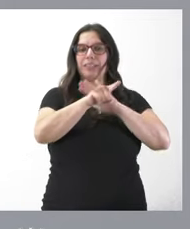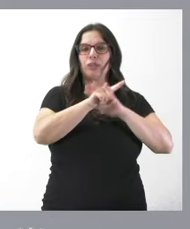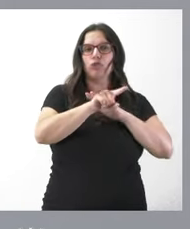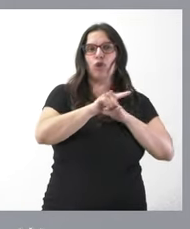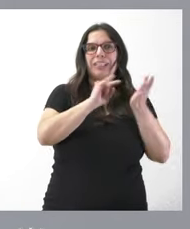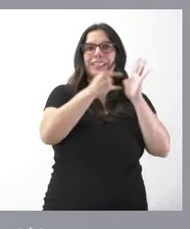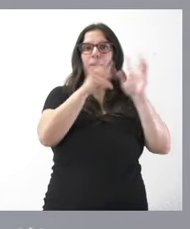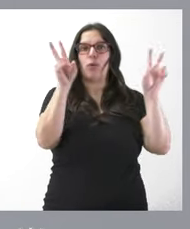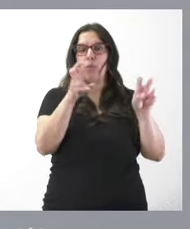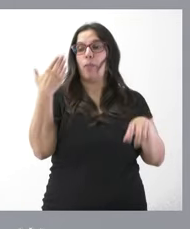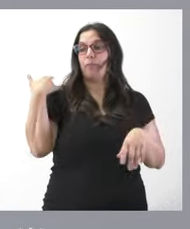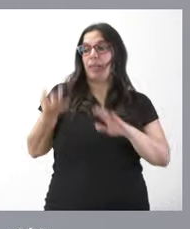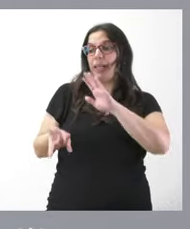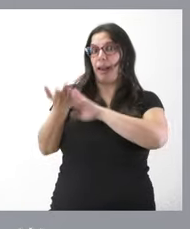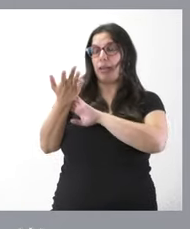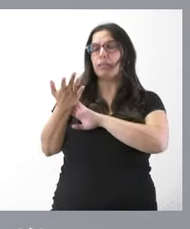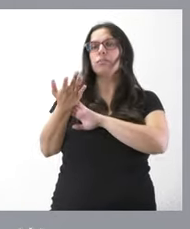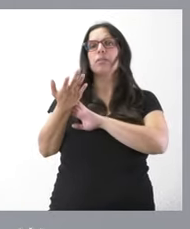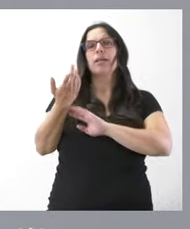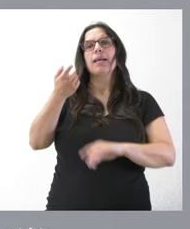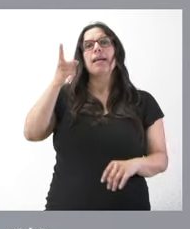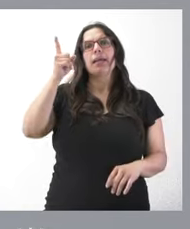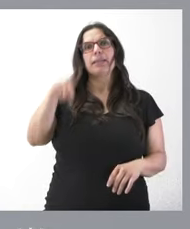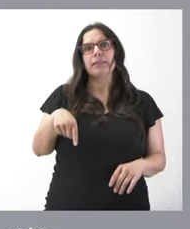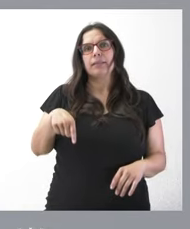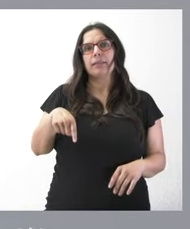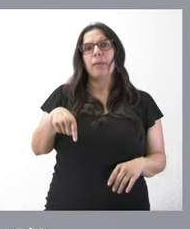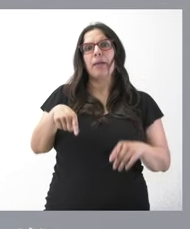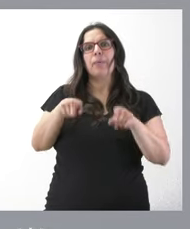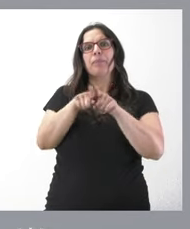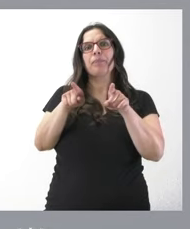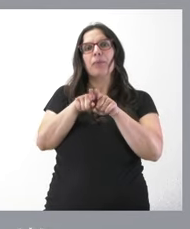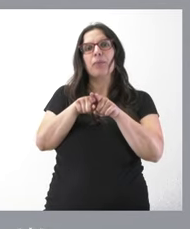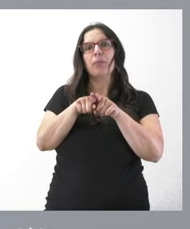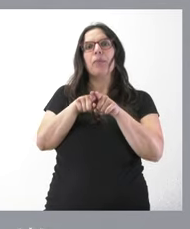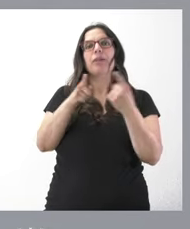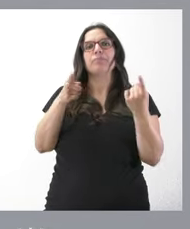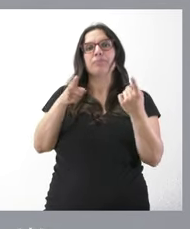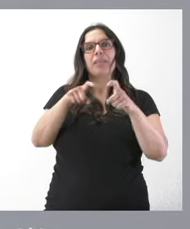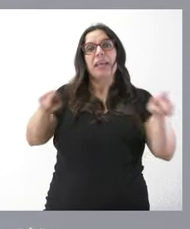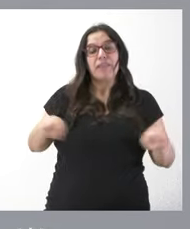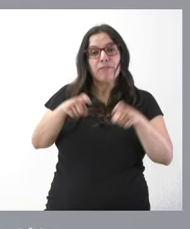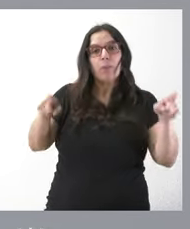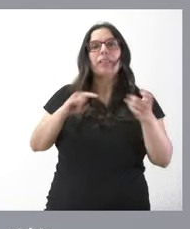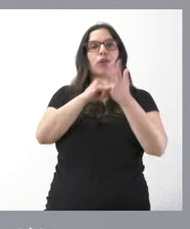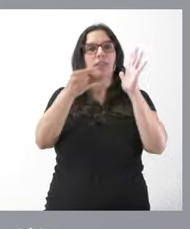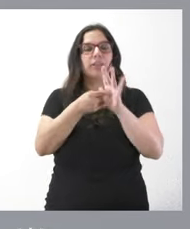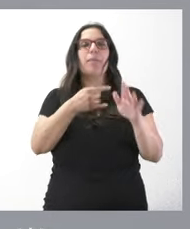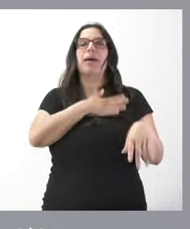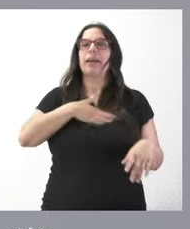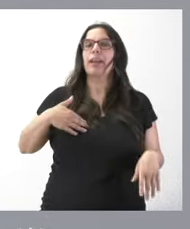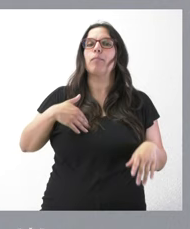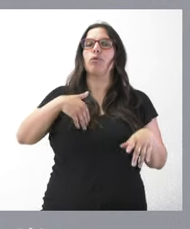lo pusimos en marcha lo pusimos en marcha también con mecanismos informáticos y ahora pues queremos regularizarlo queremos